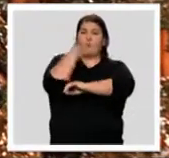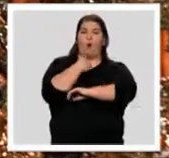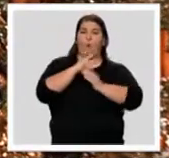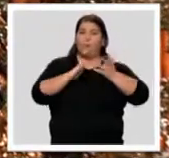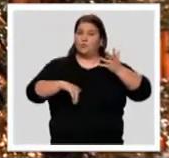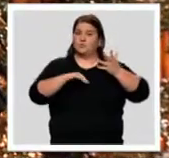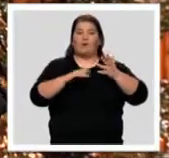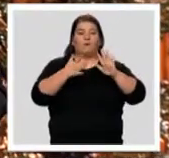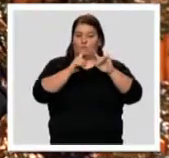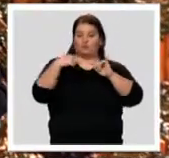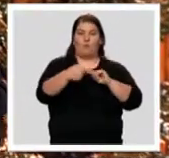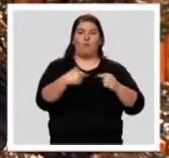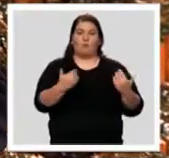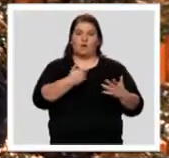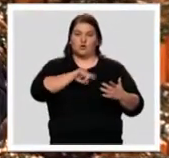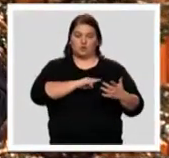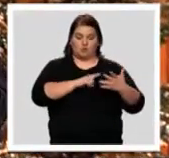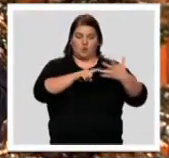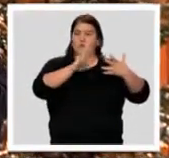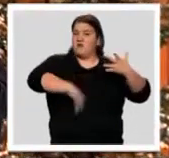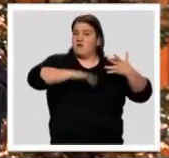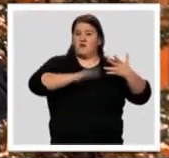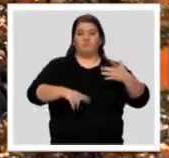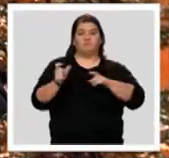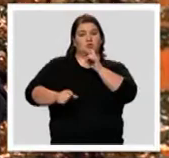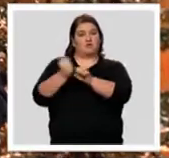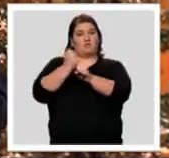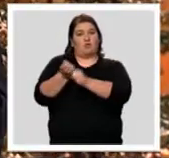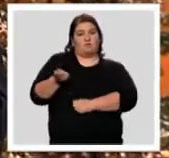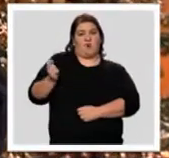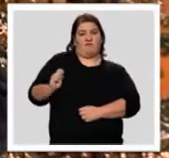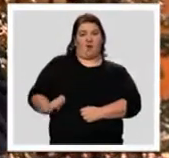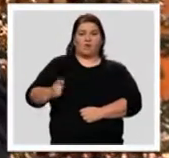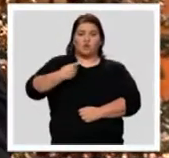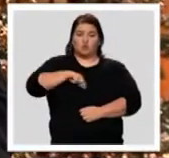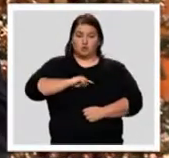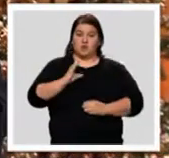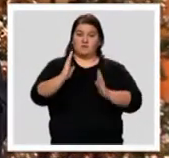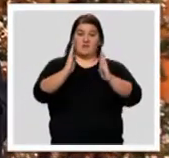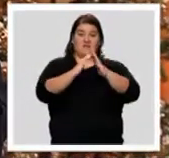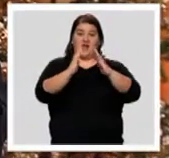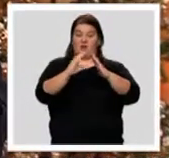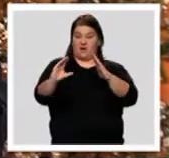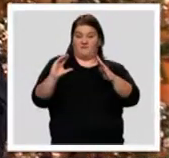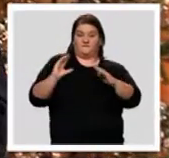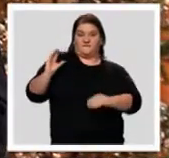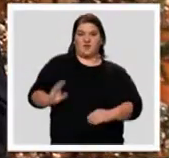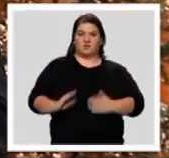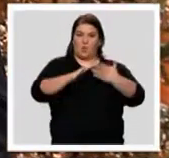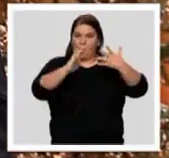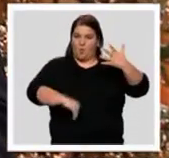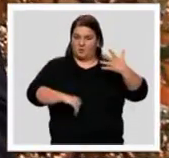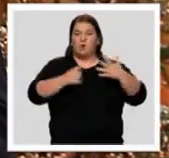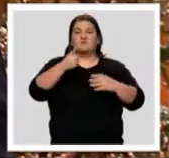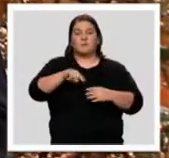repercute también en que estemos a la cola en mano de obra cualificada, seamos los últimos en ingresos por hogar y